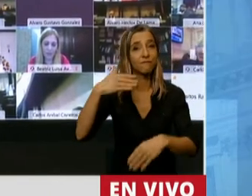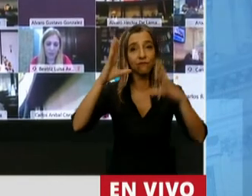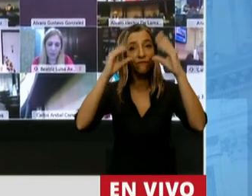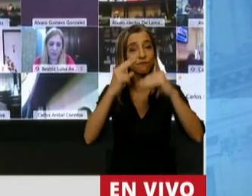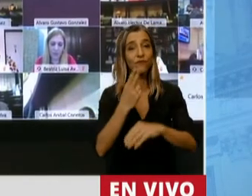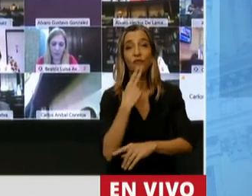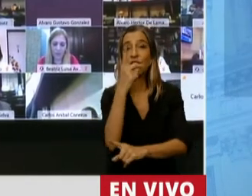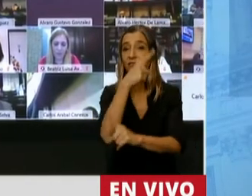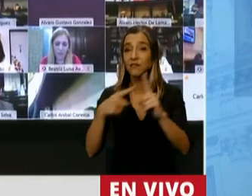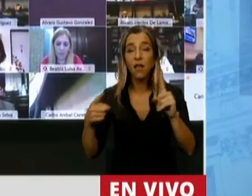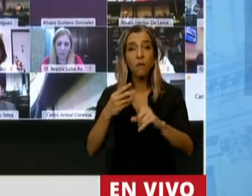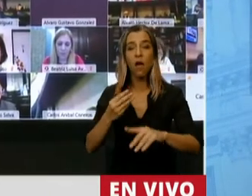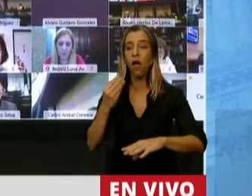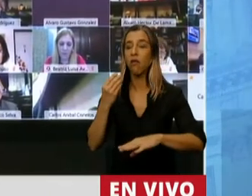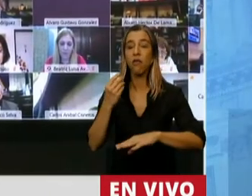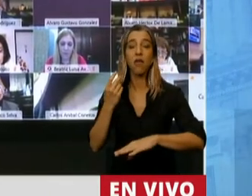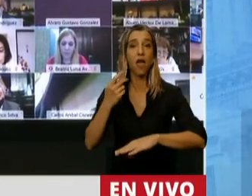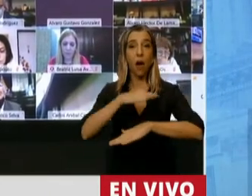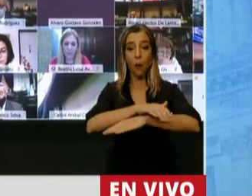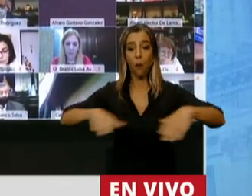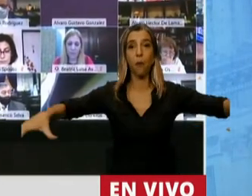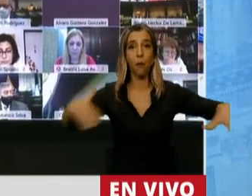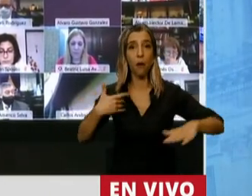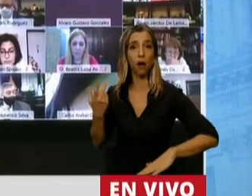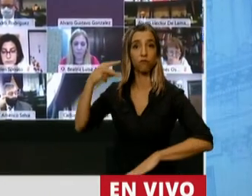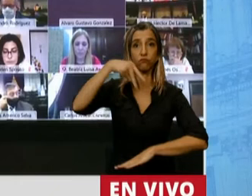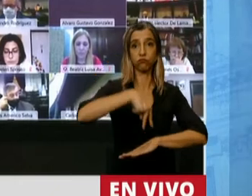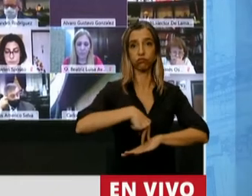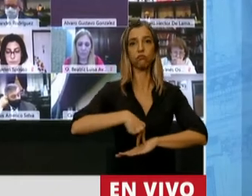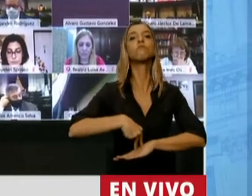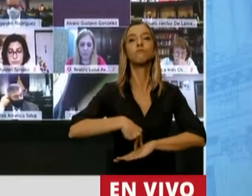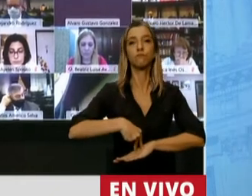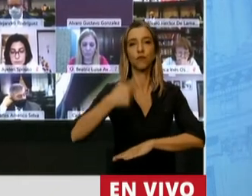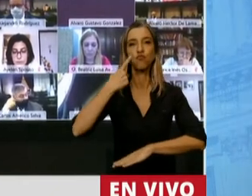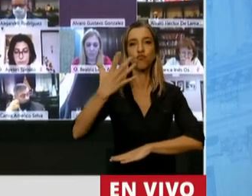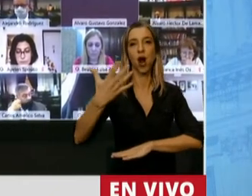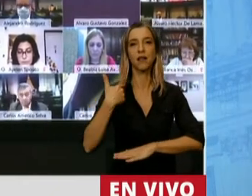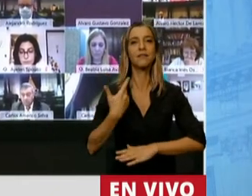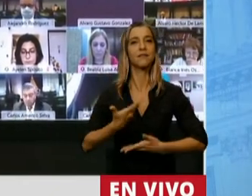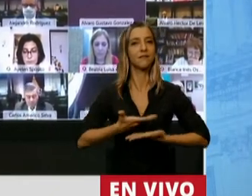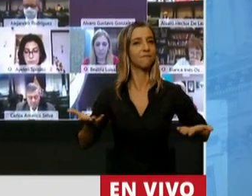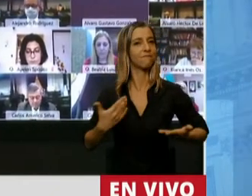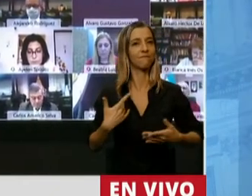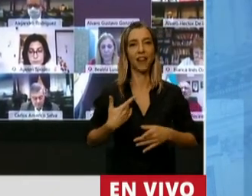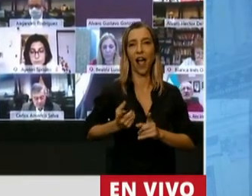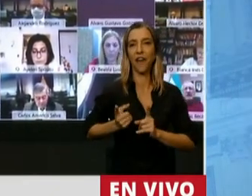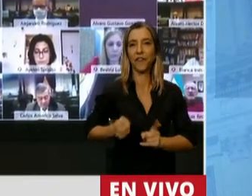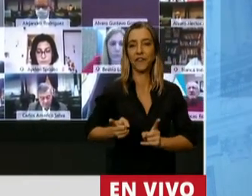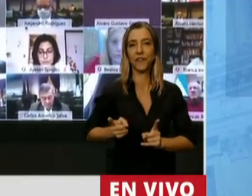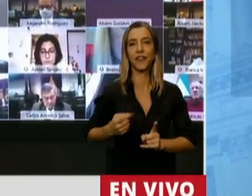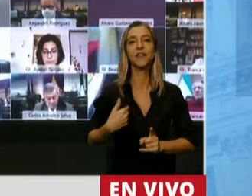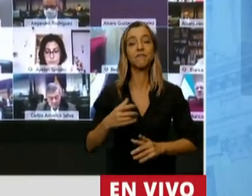ese día, aparece en el balcón, ese balcón que va a seguir siendo el general Perón. Desde ese balcón